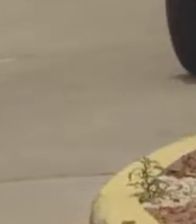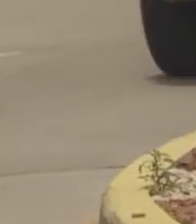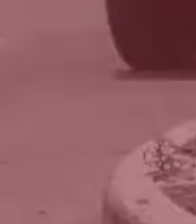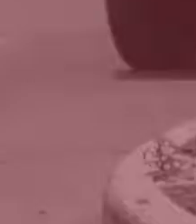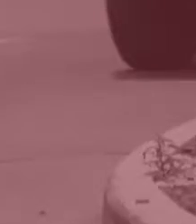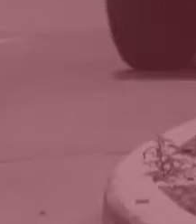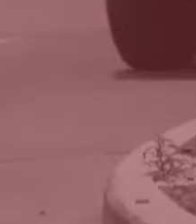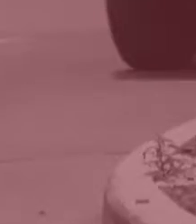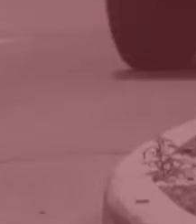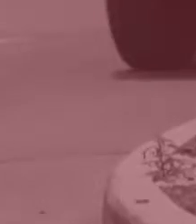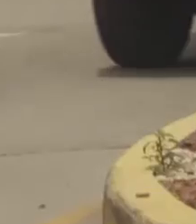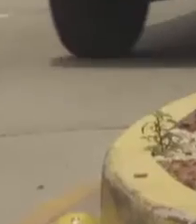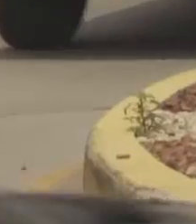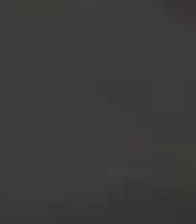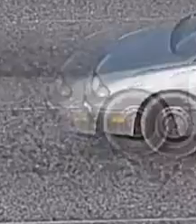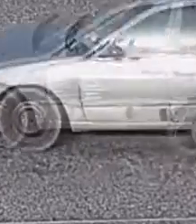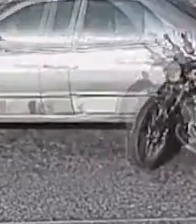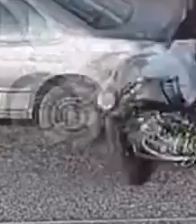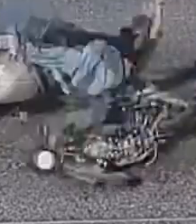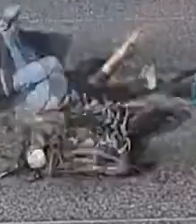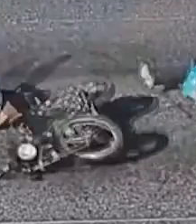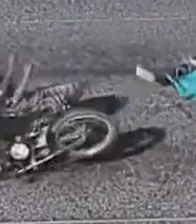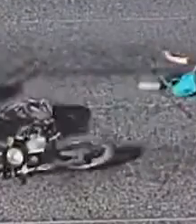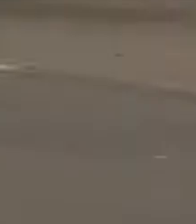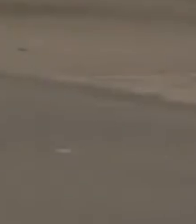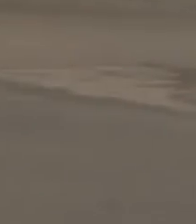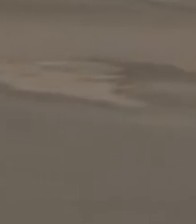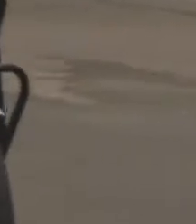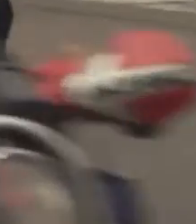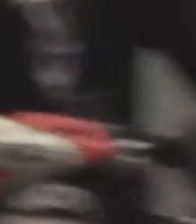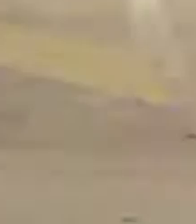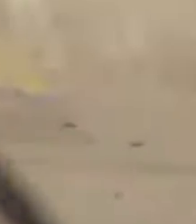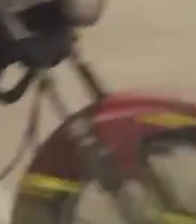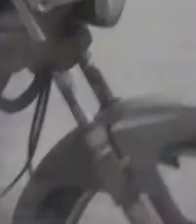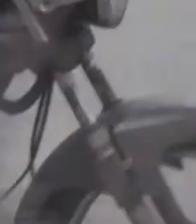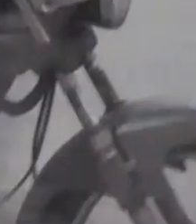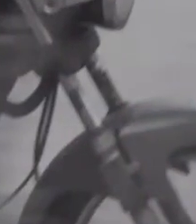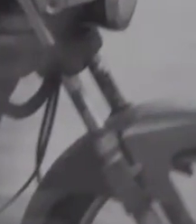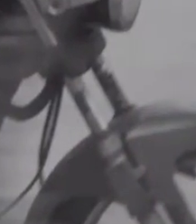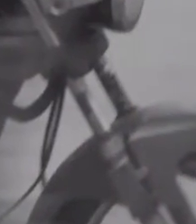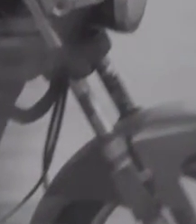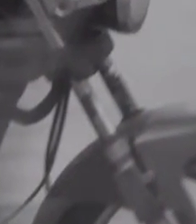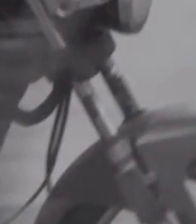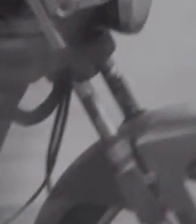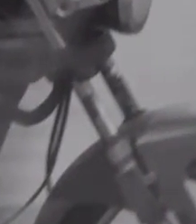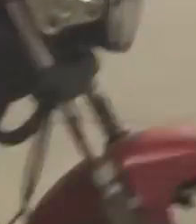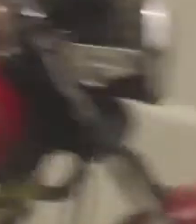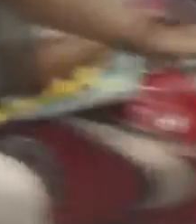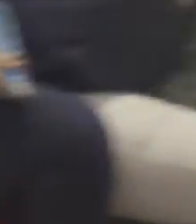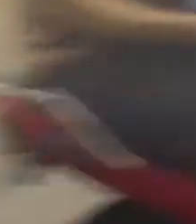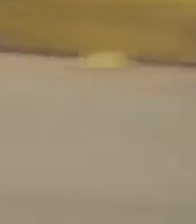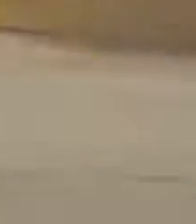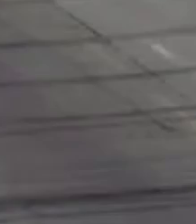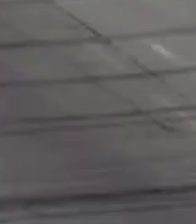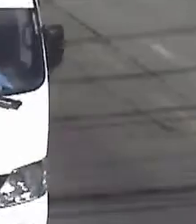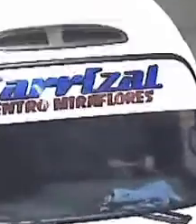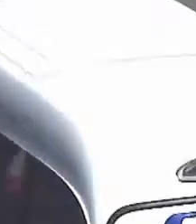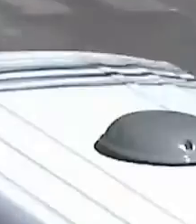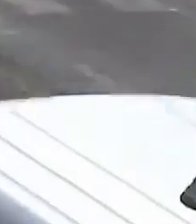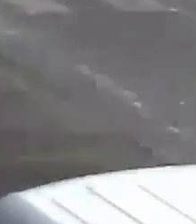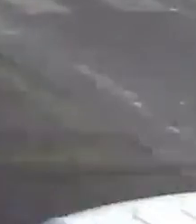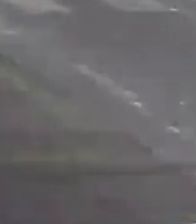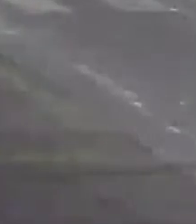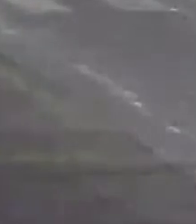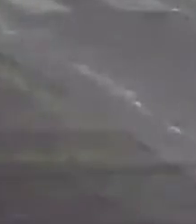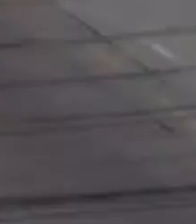Recuerda, conduce siempre con casco de protección. No incluyas nunca un tercer pasajero. Por tu seguridad,